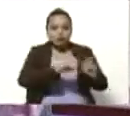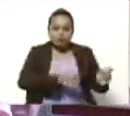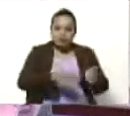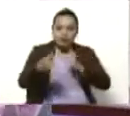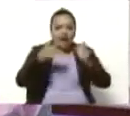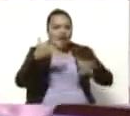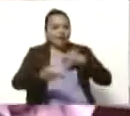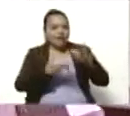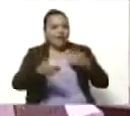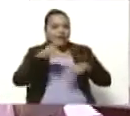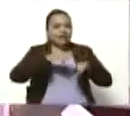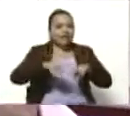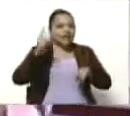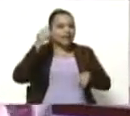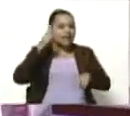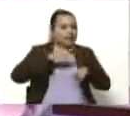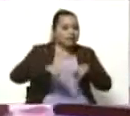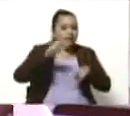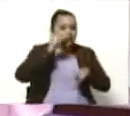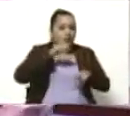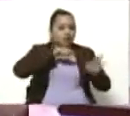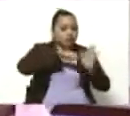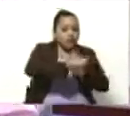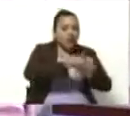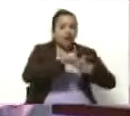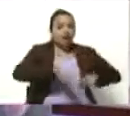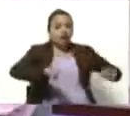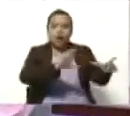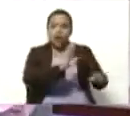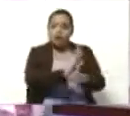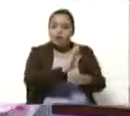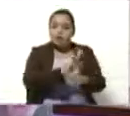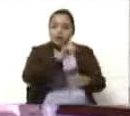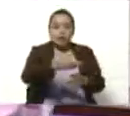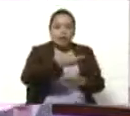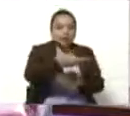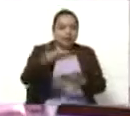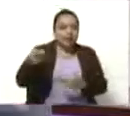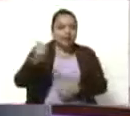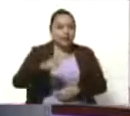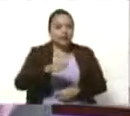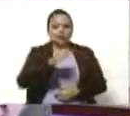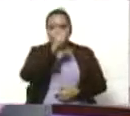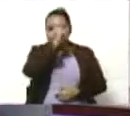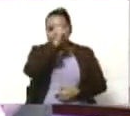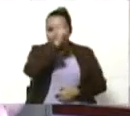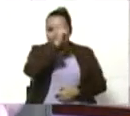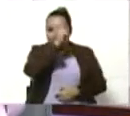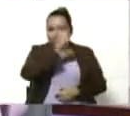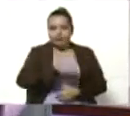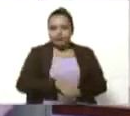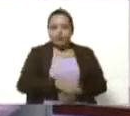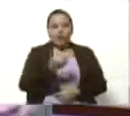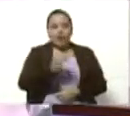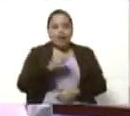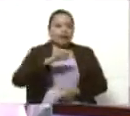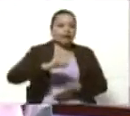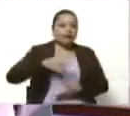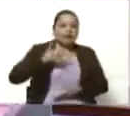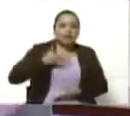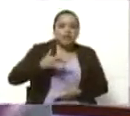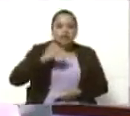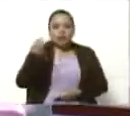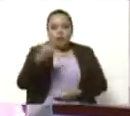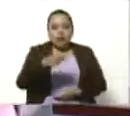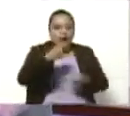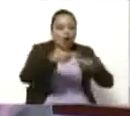niños y niñas que estaban ahí en los refugios y la donación necesaria, y ahí estuvo entonces presente lo material y lo espiritual para que renazcan